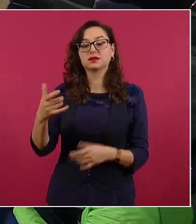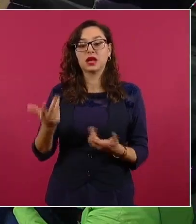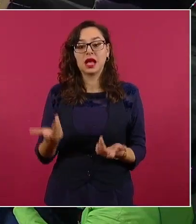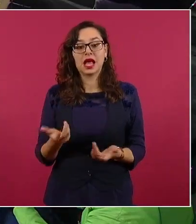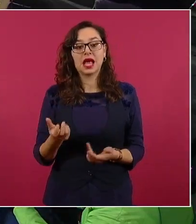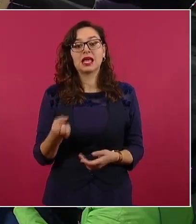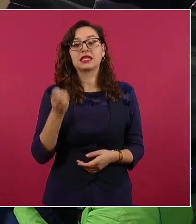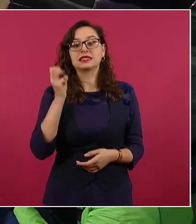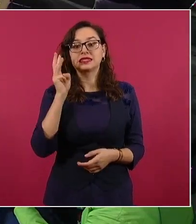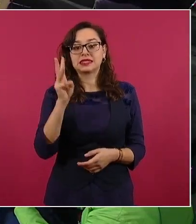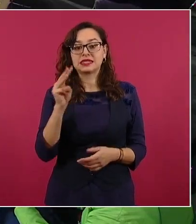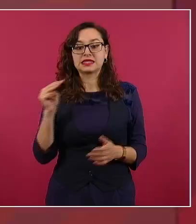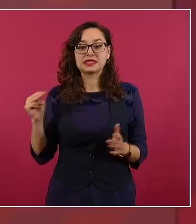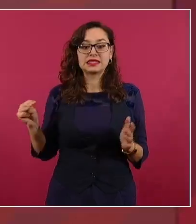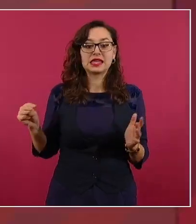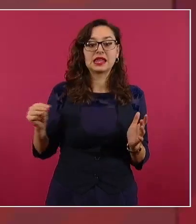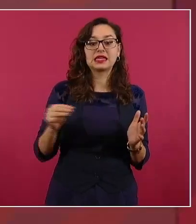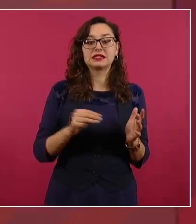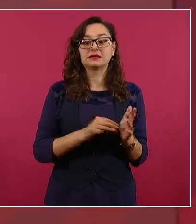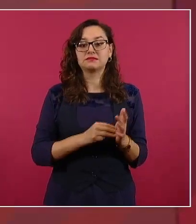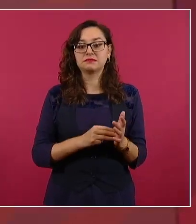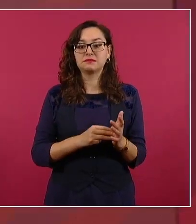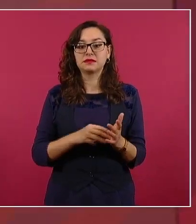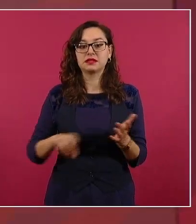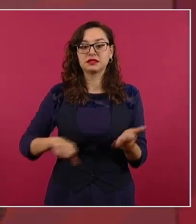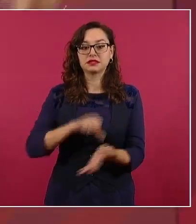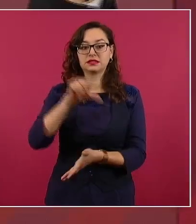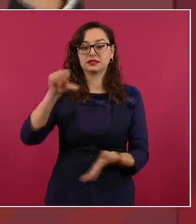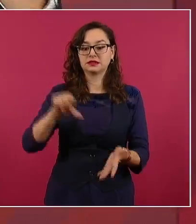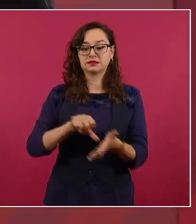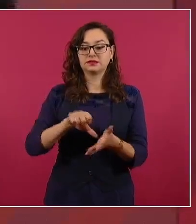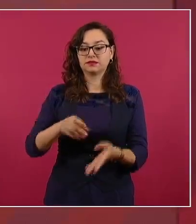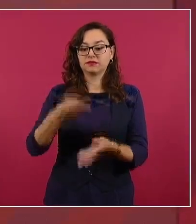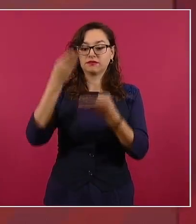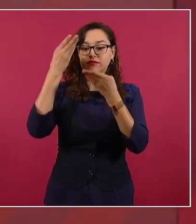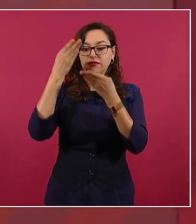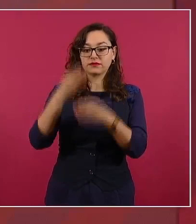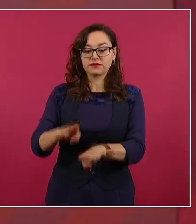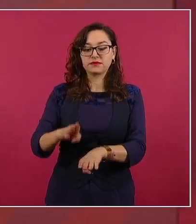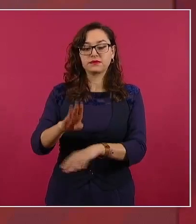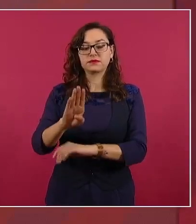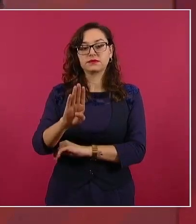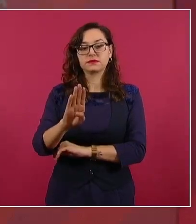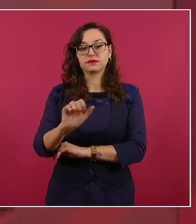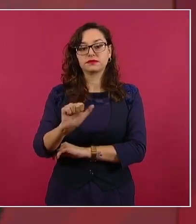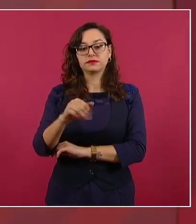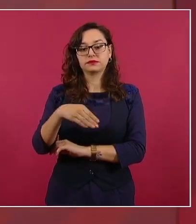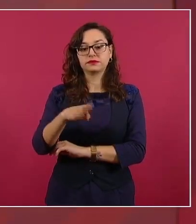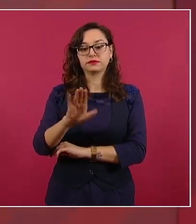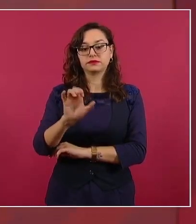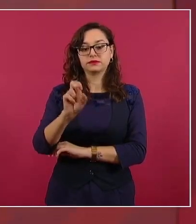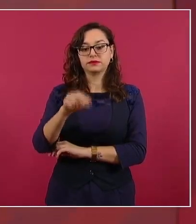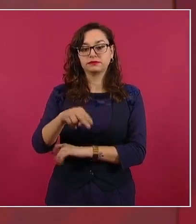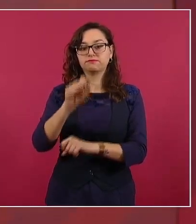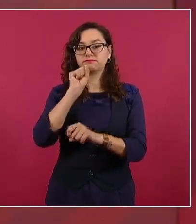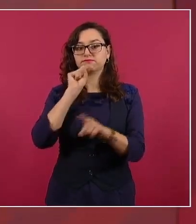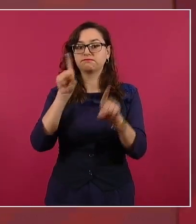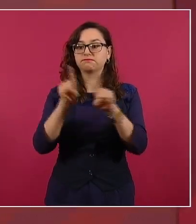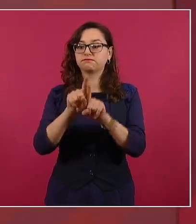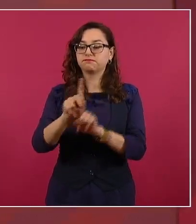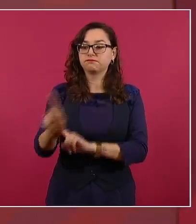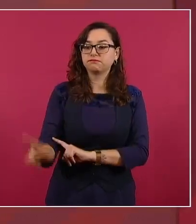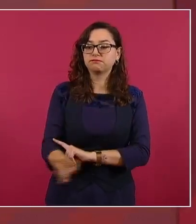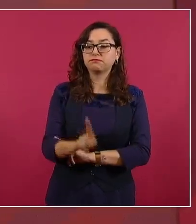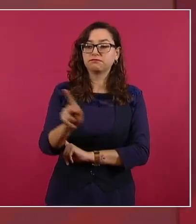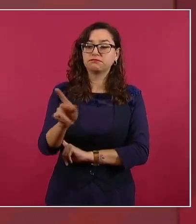sucursales del Banco del Bienestar y a las comunidades más apartadas. Este fin de semana,